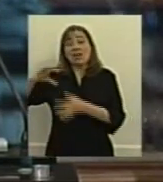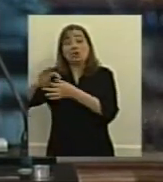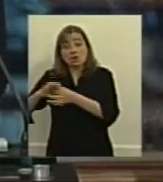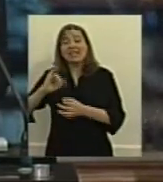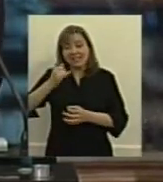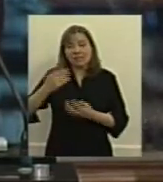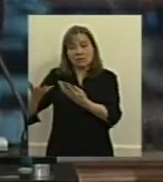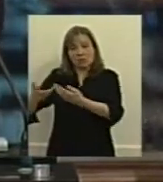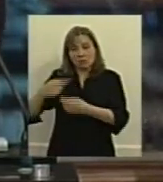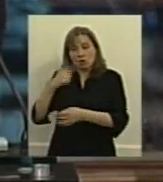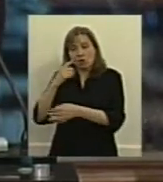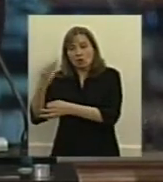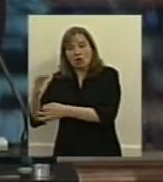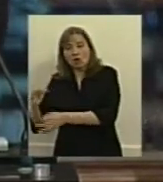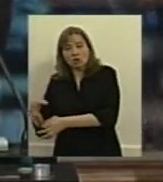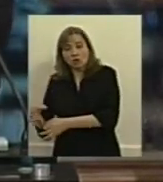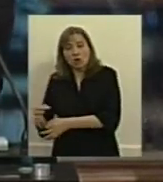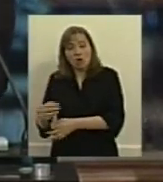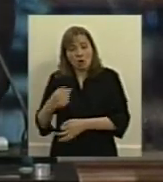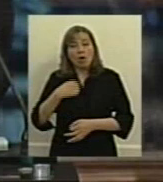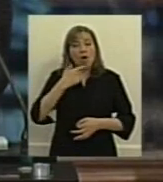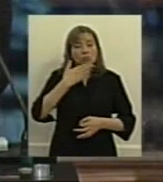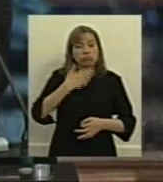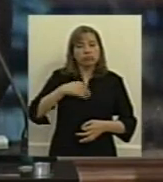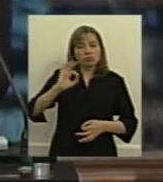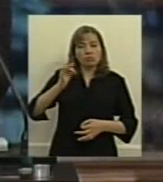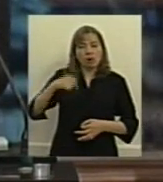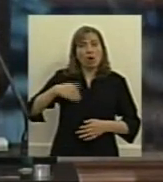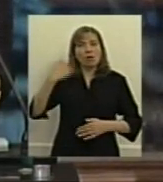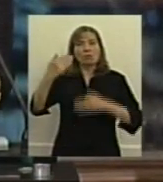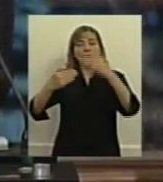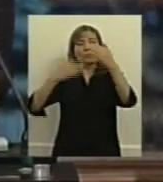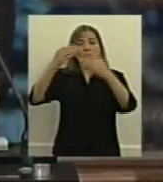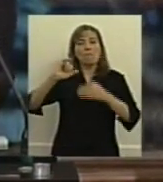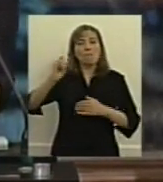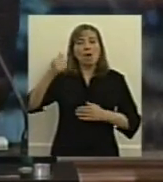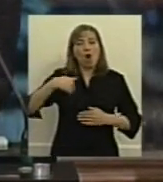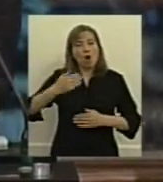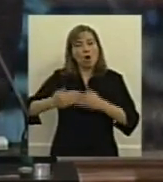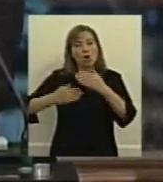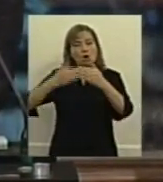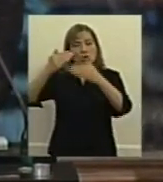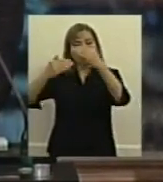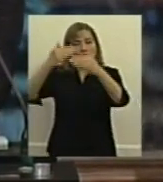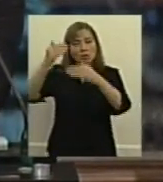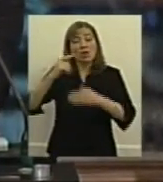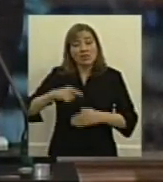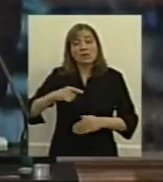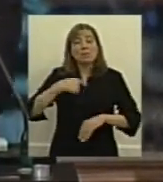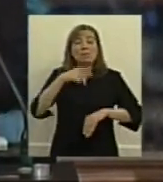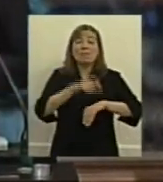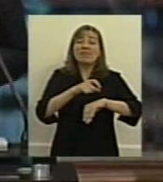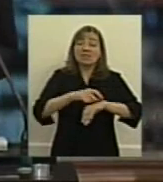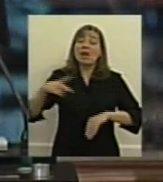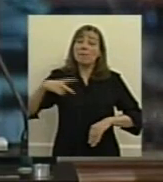las obras sociales hemos mejorado mucho y realmente también han tenido un gran desarrollo la medicina